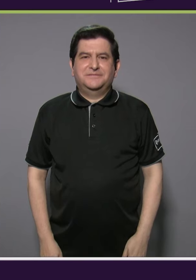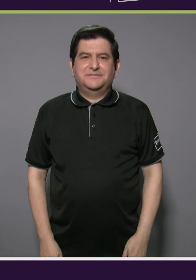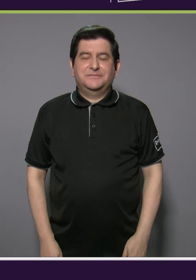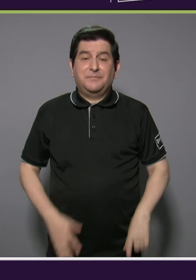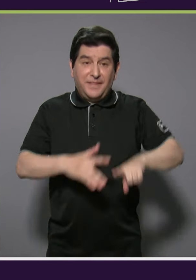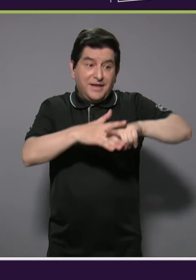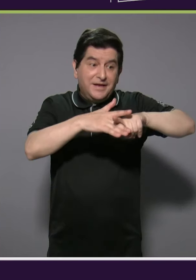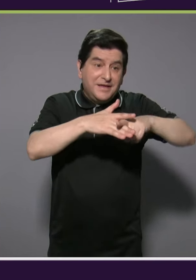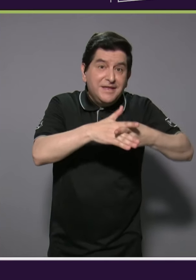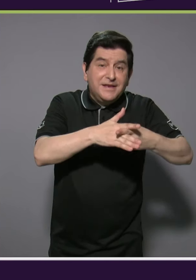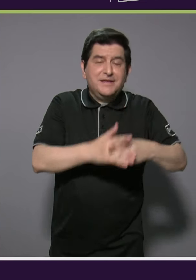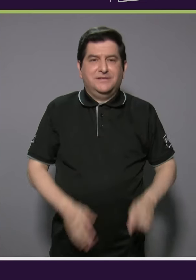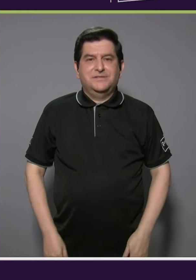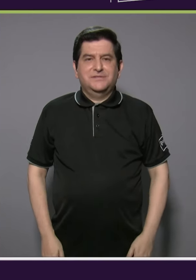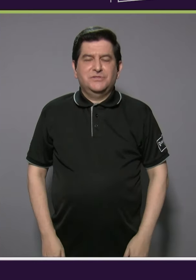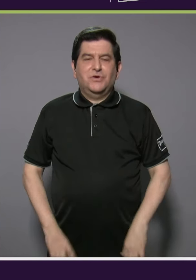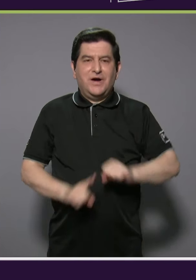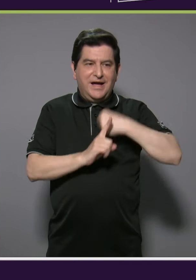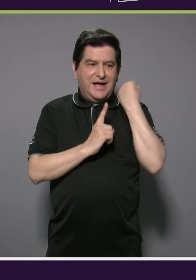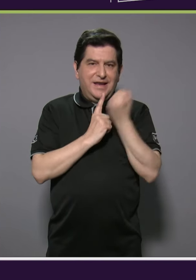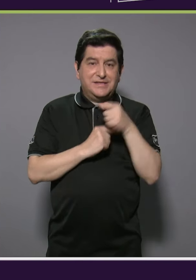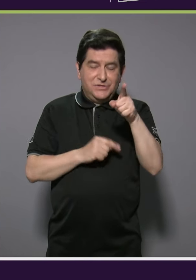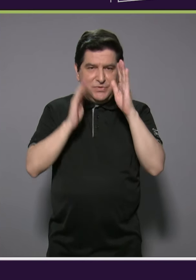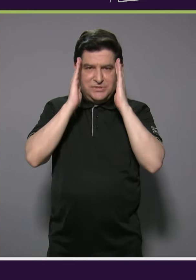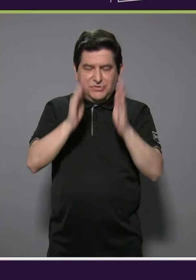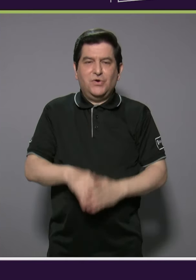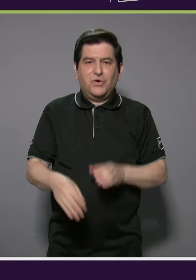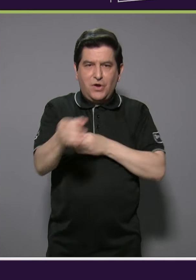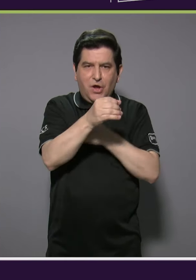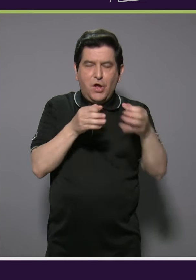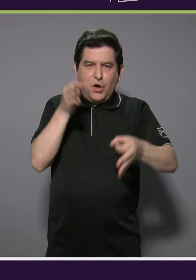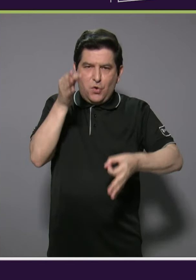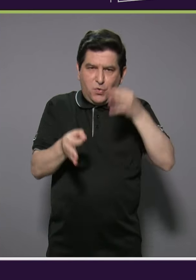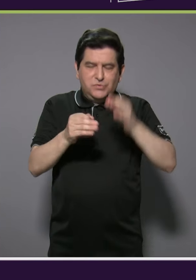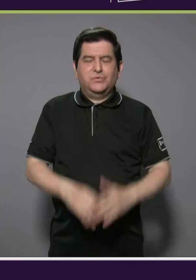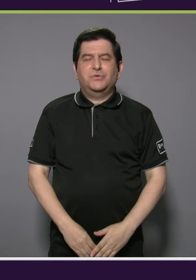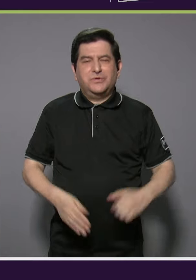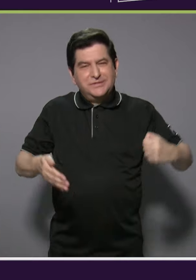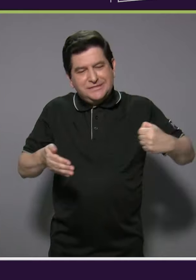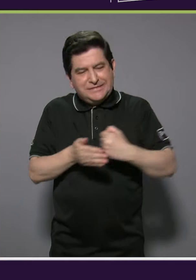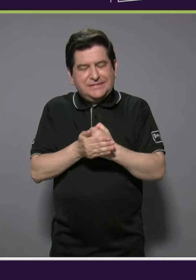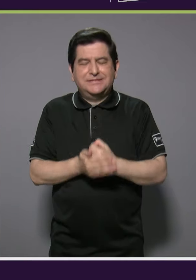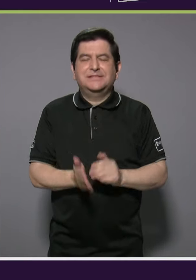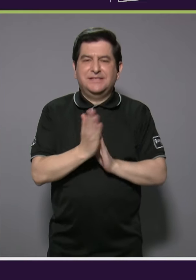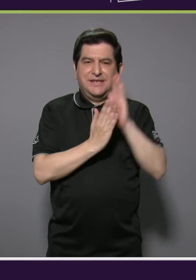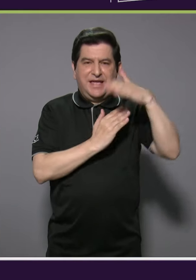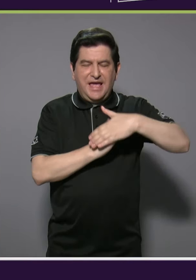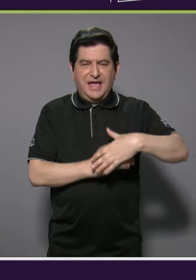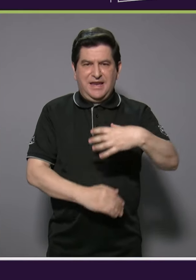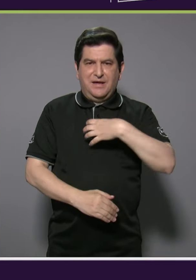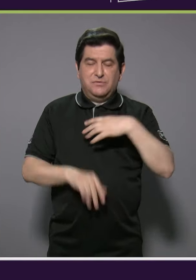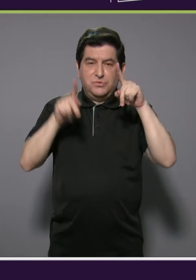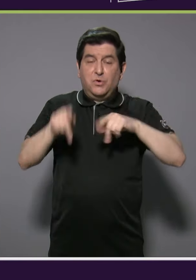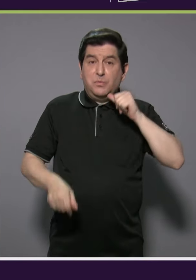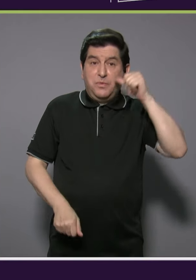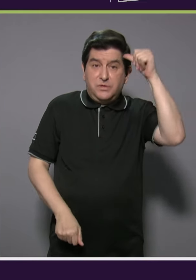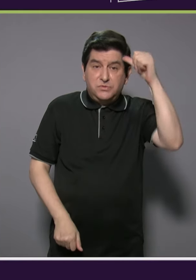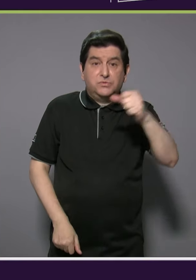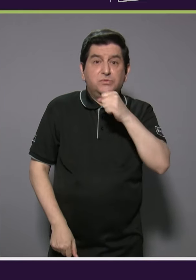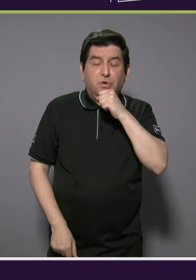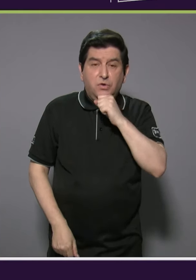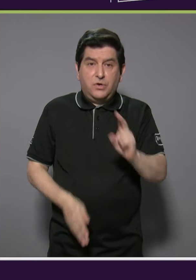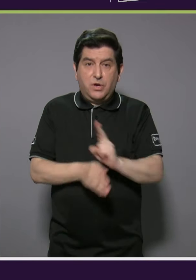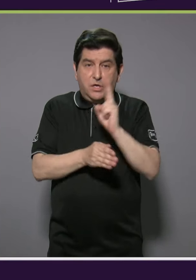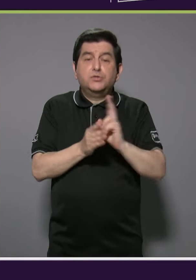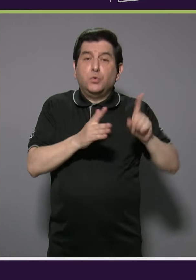introducción, ¿verdad?, a las situaciones que ustedes atienden aquí en los consultorios, lamentablemente, sobre abuso patrimonial, para que las personas adultas mayores lo